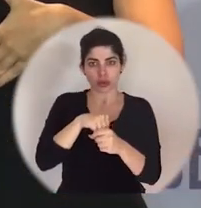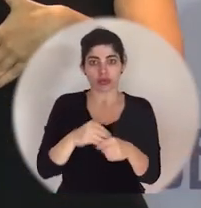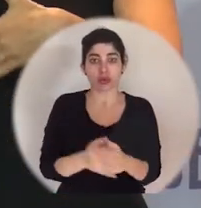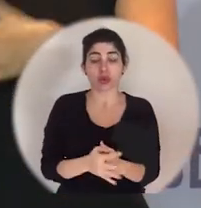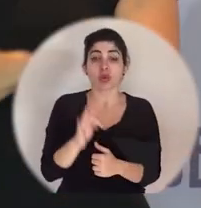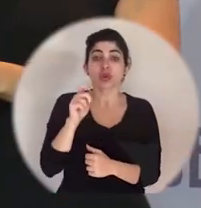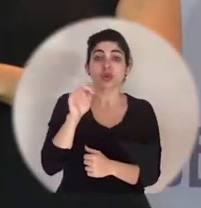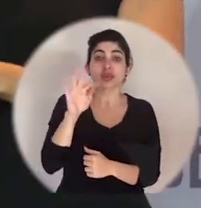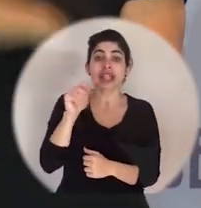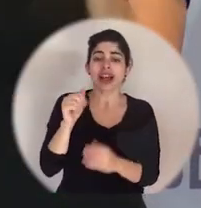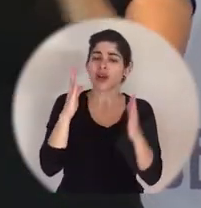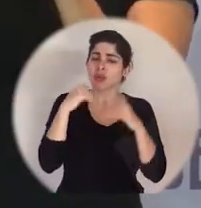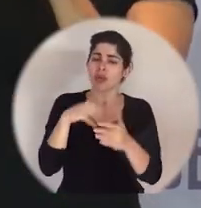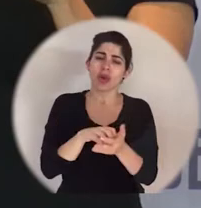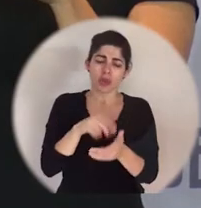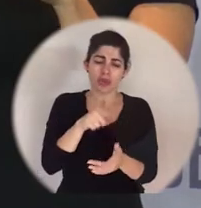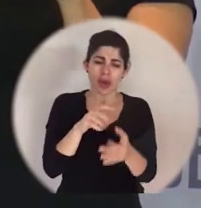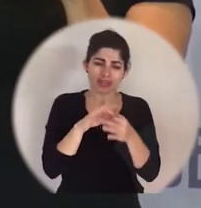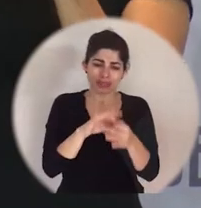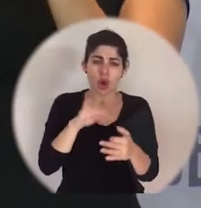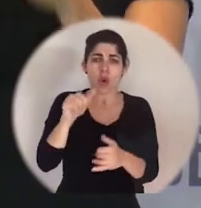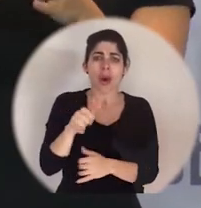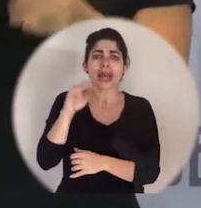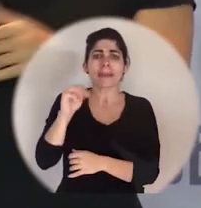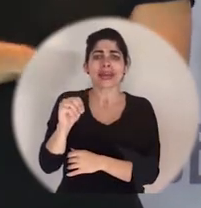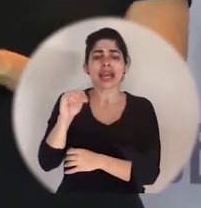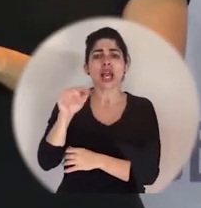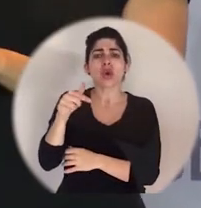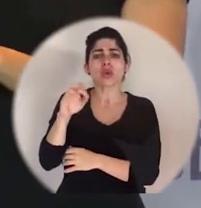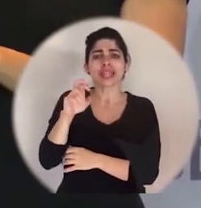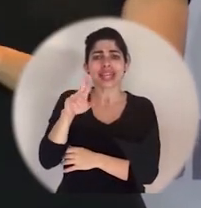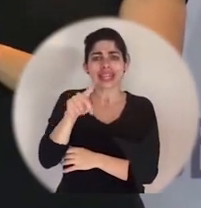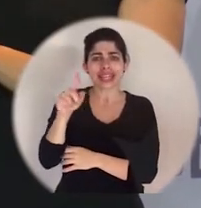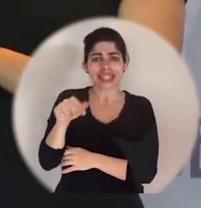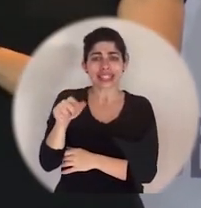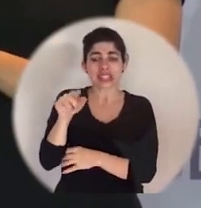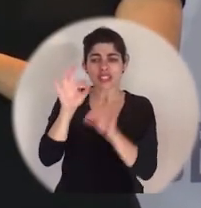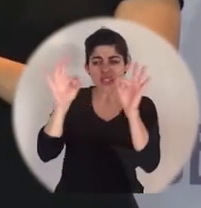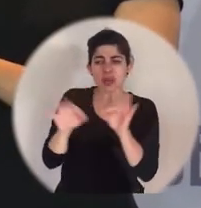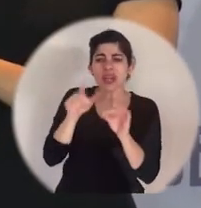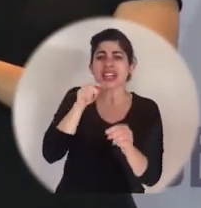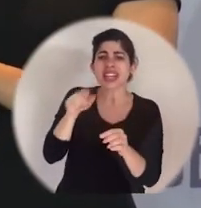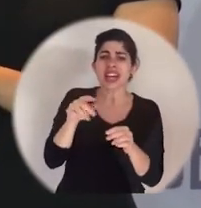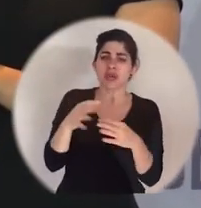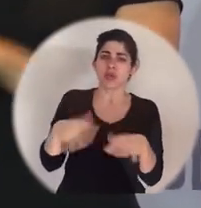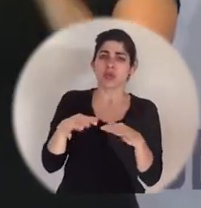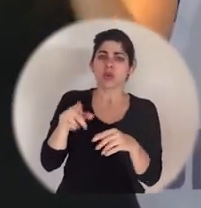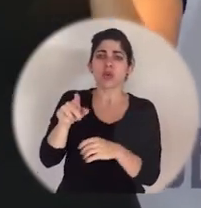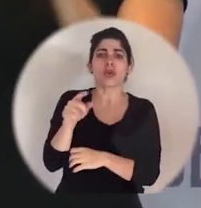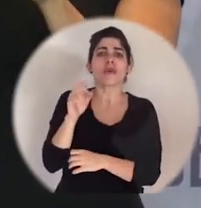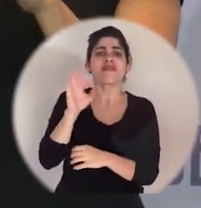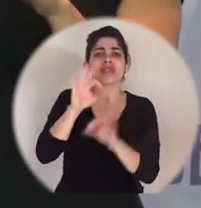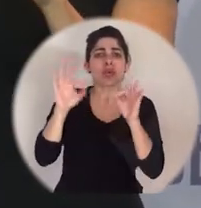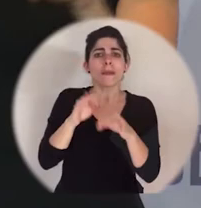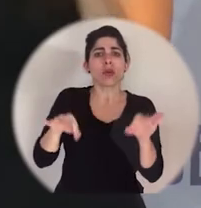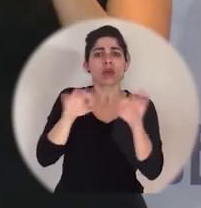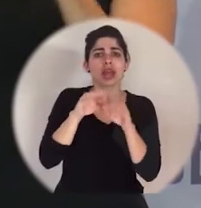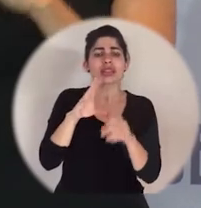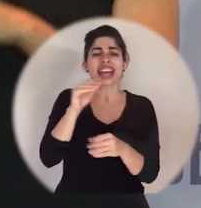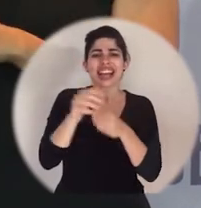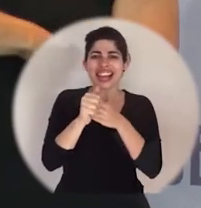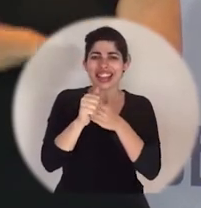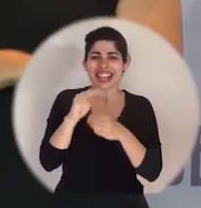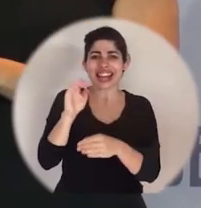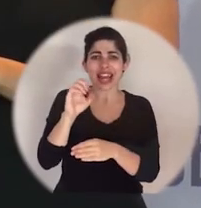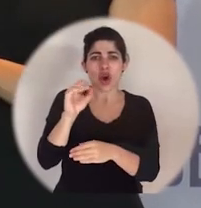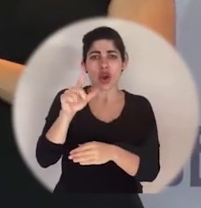Tuxtla está innegablemente asociado con Joaquín Miguel Gutiérrez, una figura emblemática del periodismo chapaneco y un héroe del liberalismo.